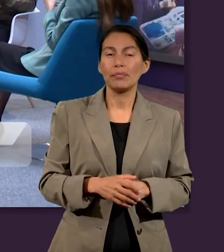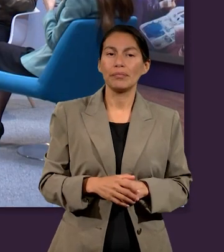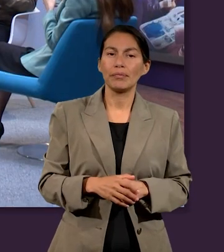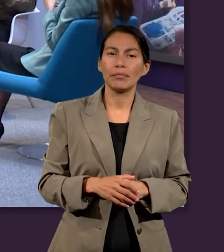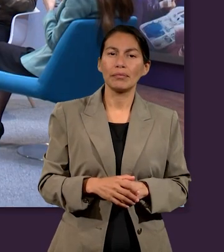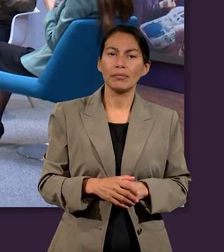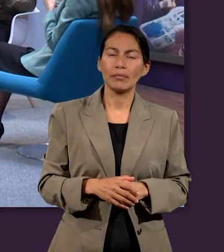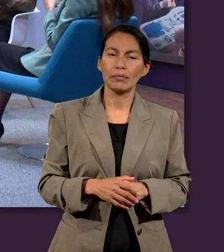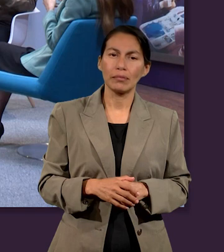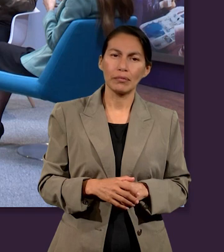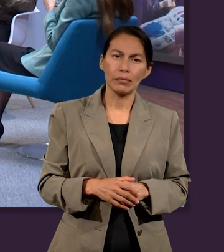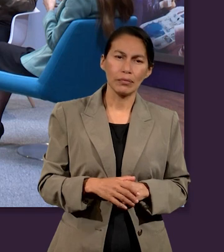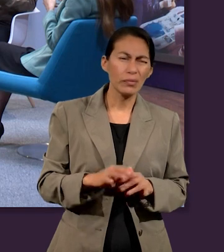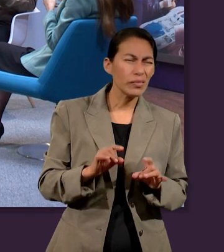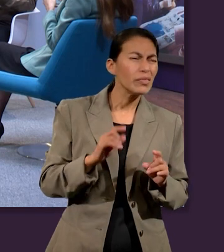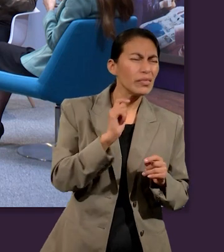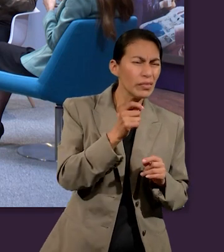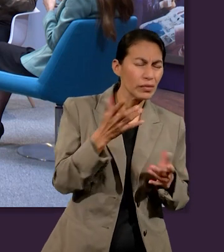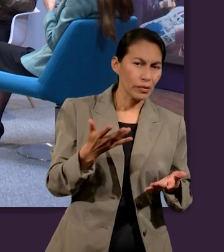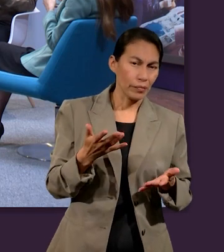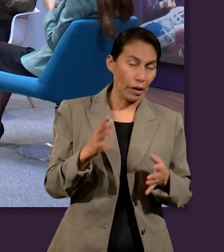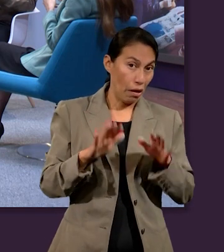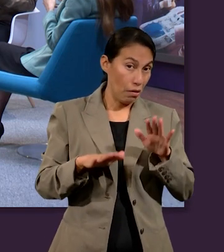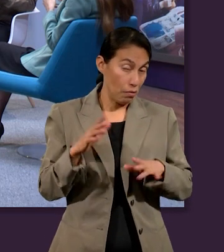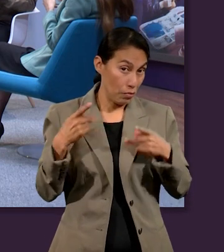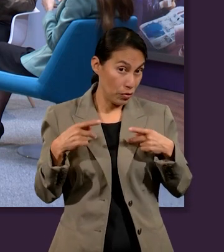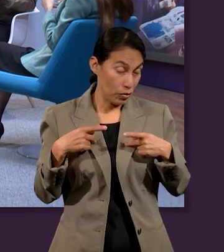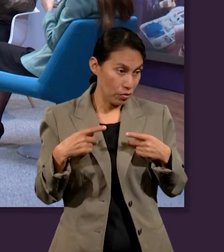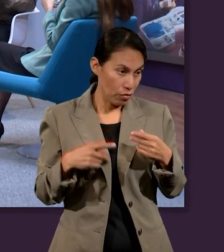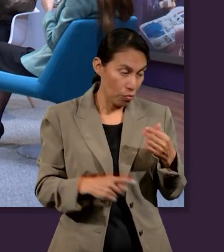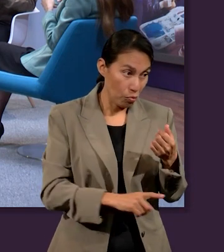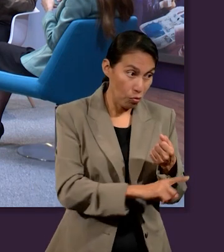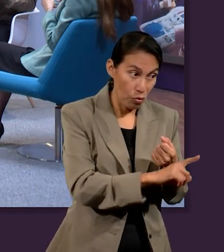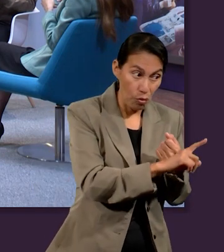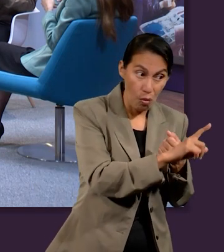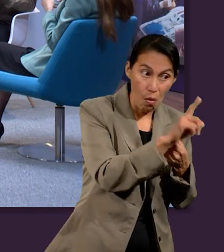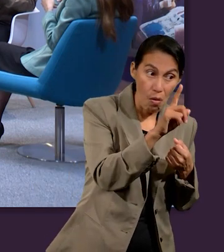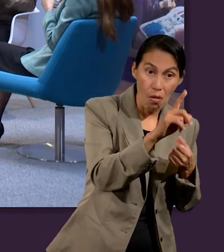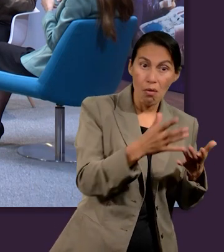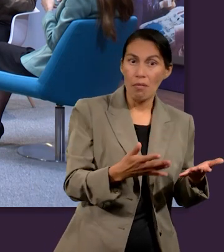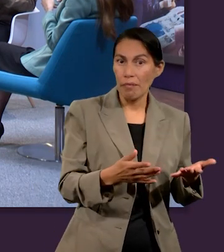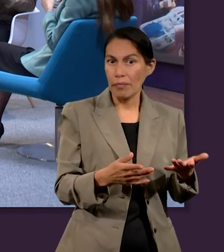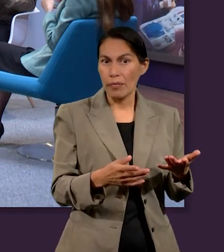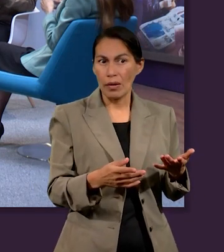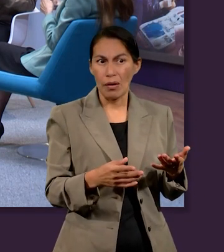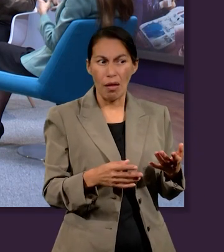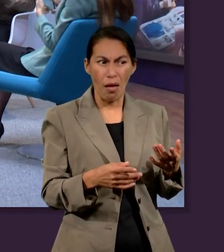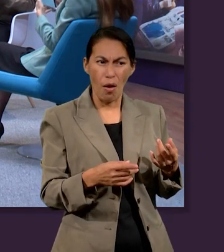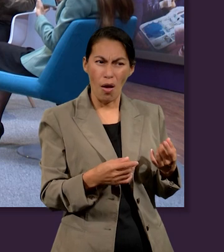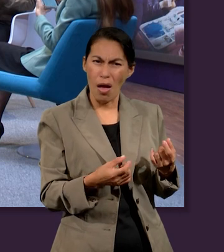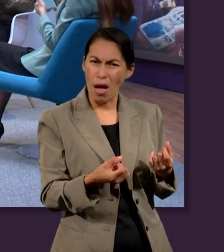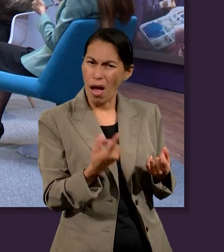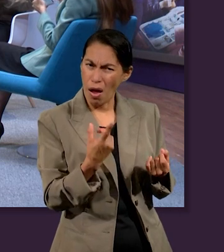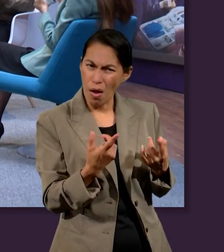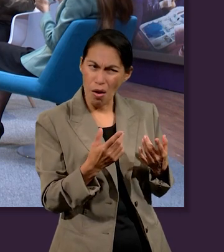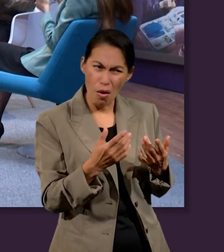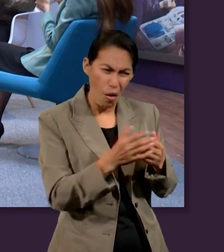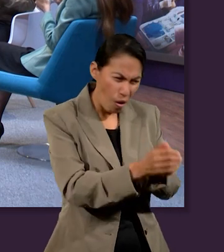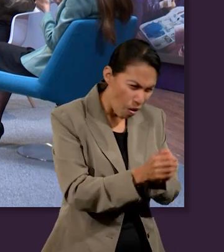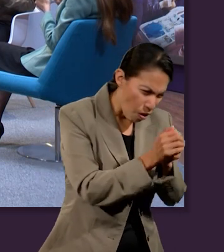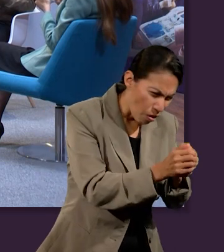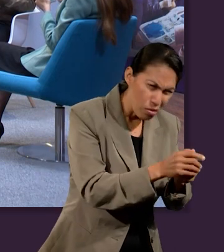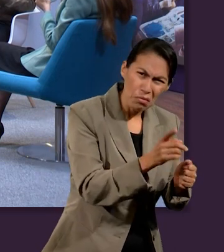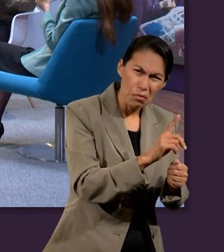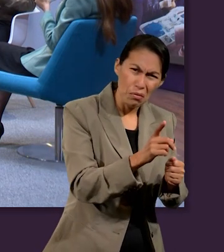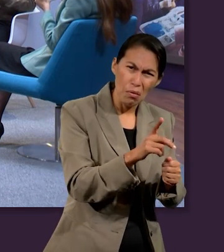pasa cuando hay de estas apariciones que hemos escuchado, no porque de pronto hacen alguna invocación